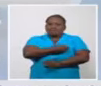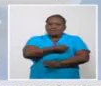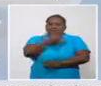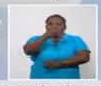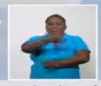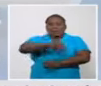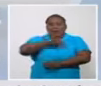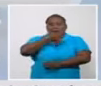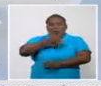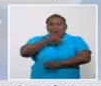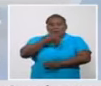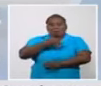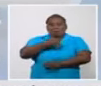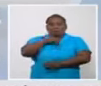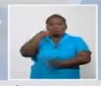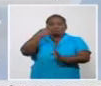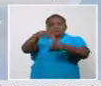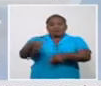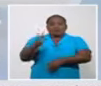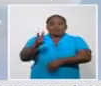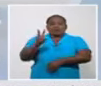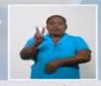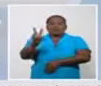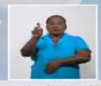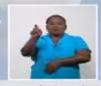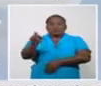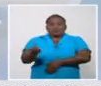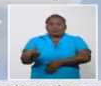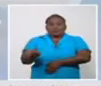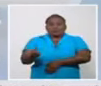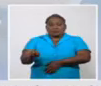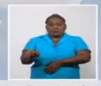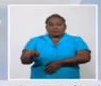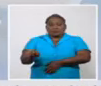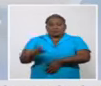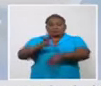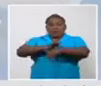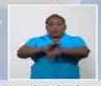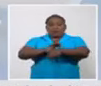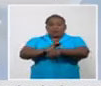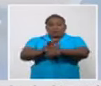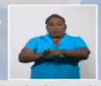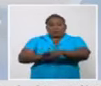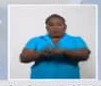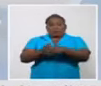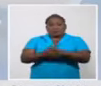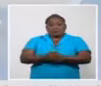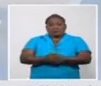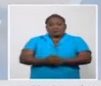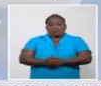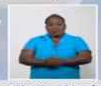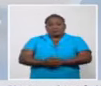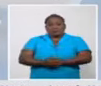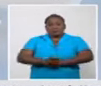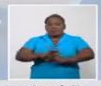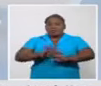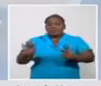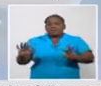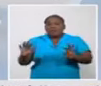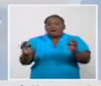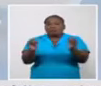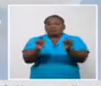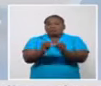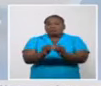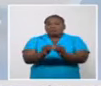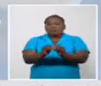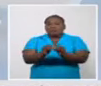el fallecimiento de dos personas con la COVID-19 con lo cual ya suma un total de 220